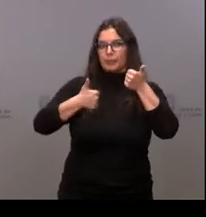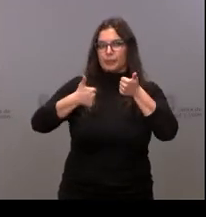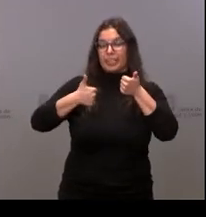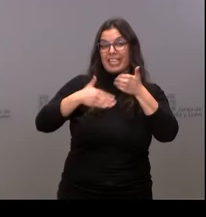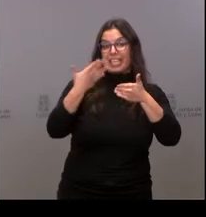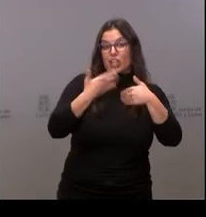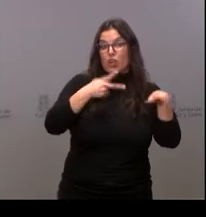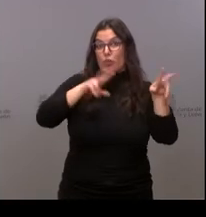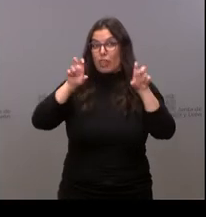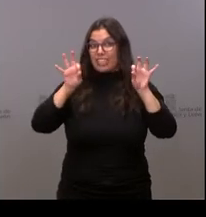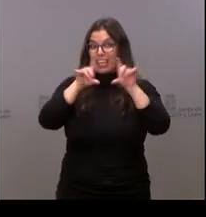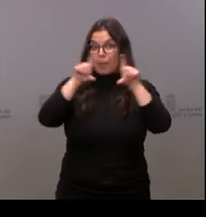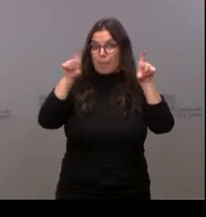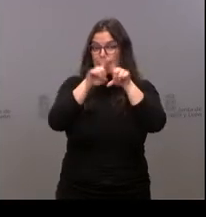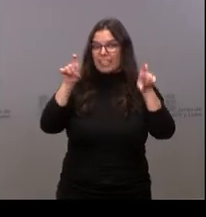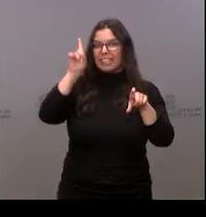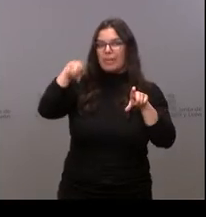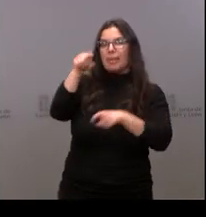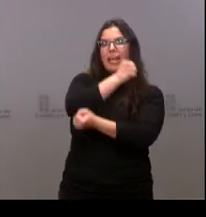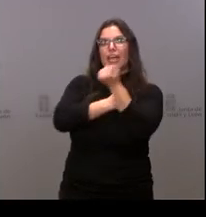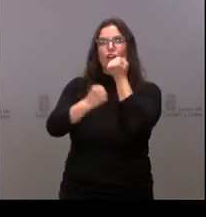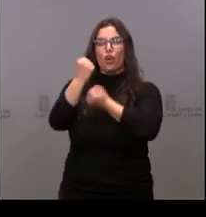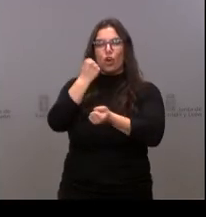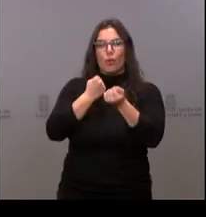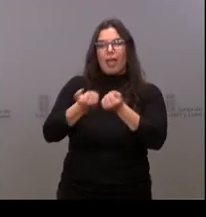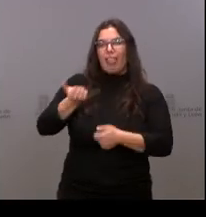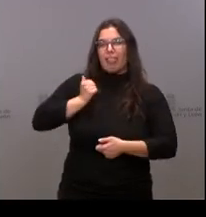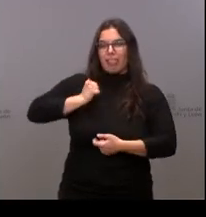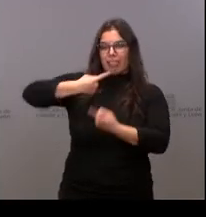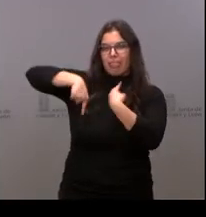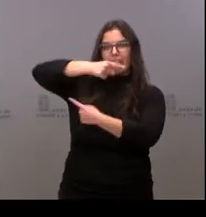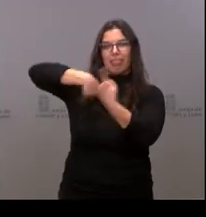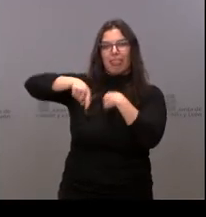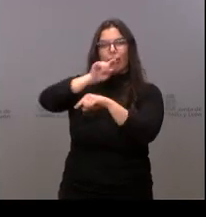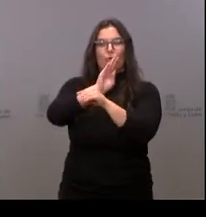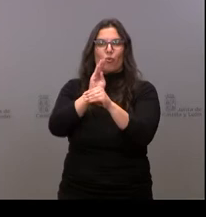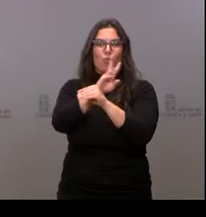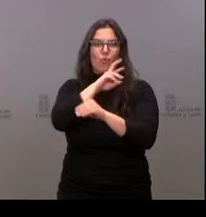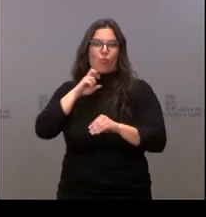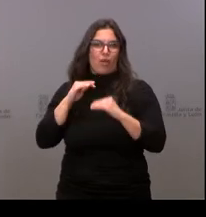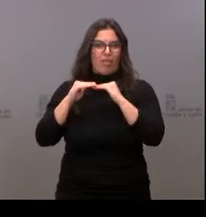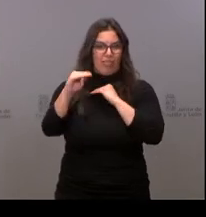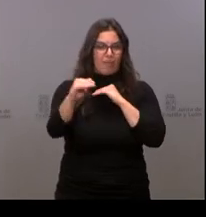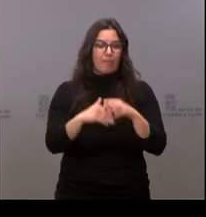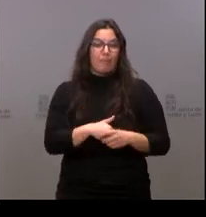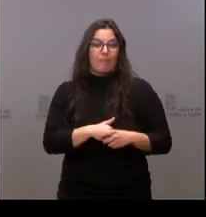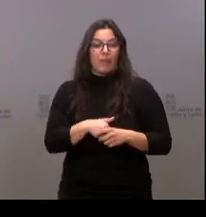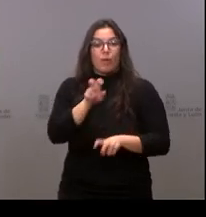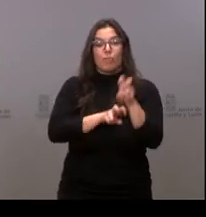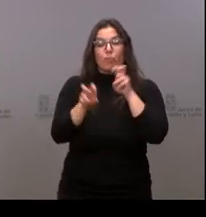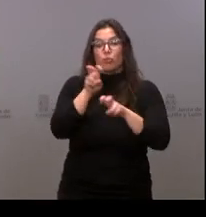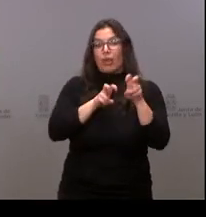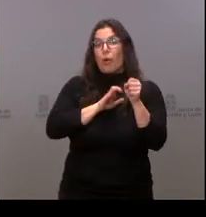innovación empresarial y la economía circular y sostenible. Buscamos nuevos nichos de mercado,